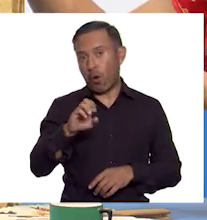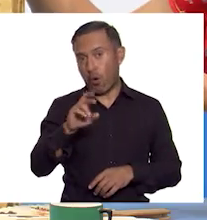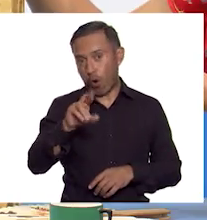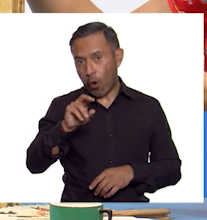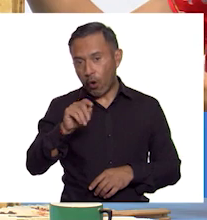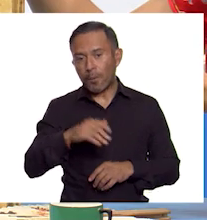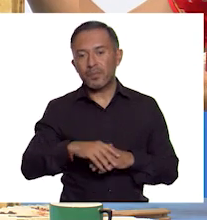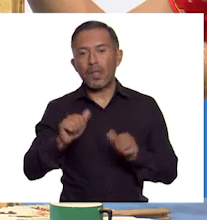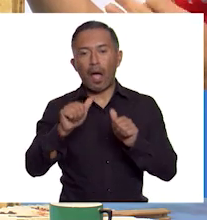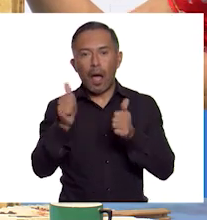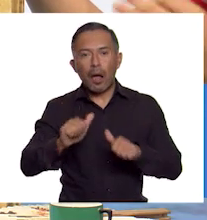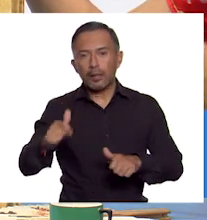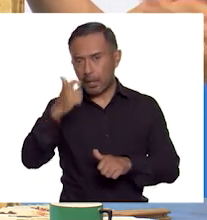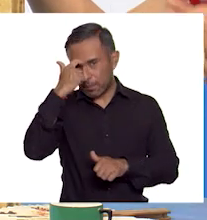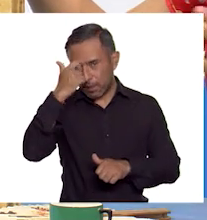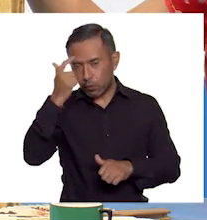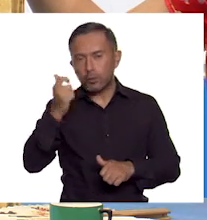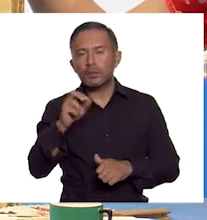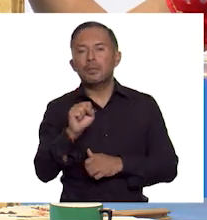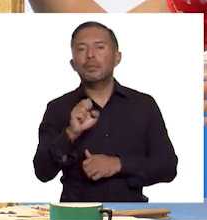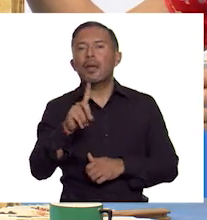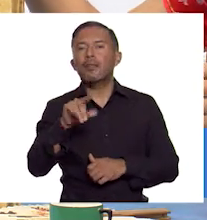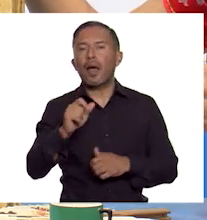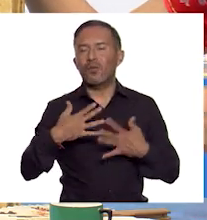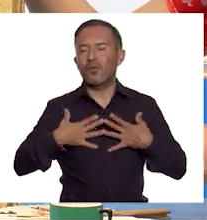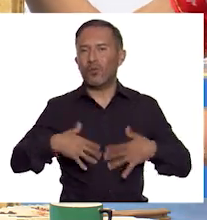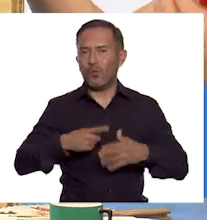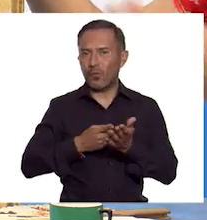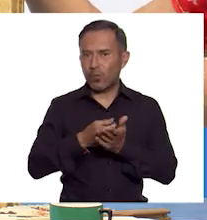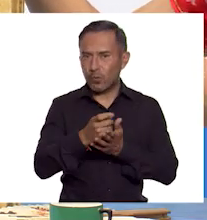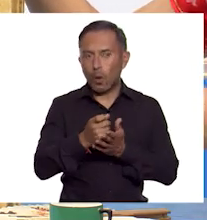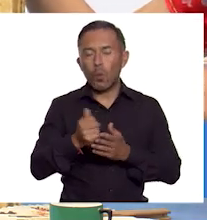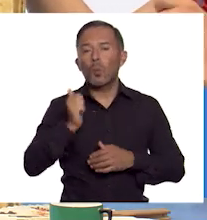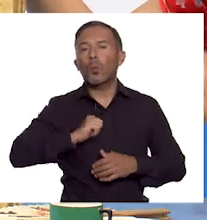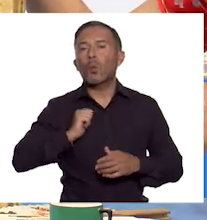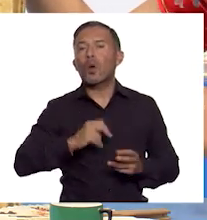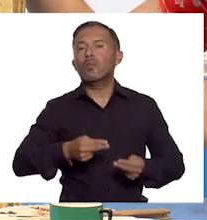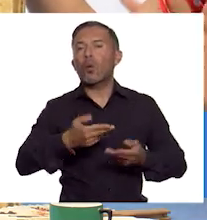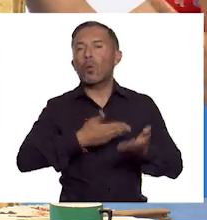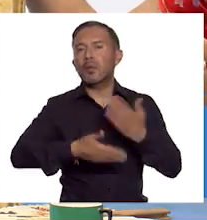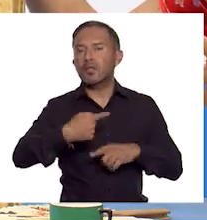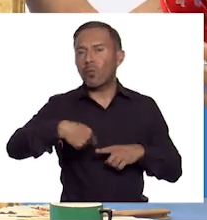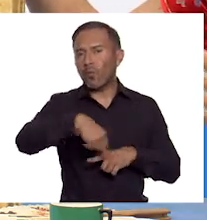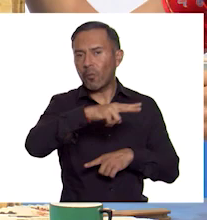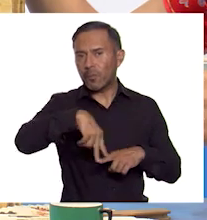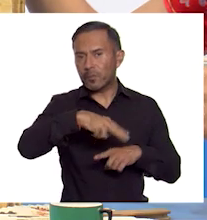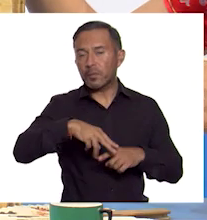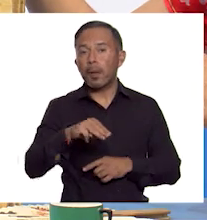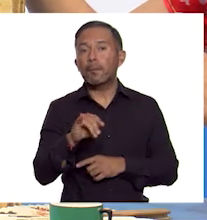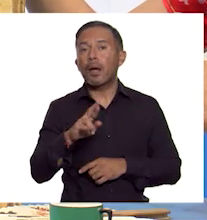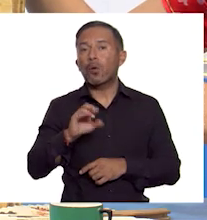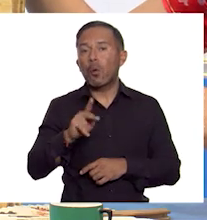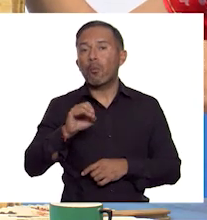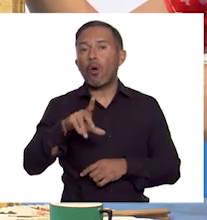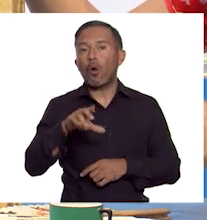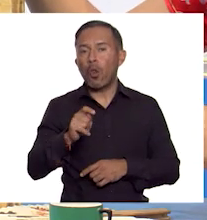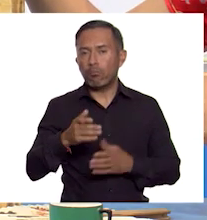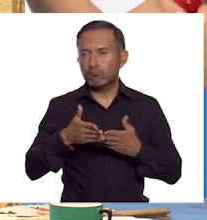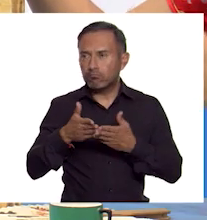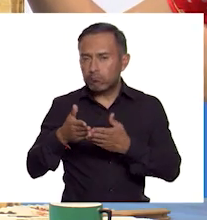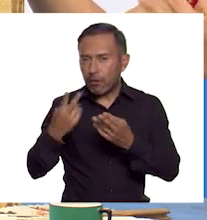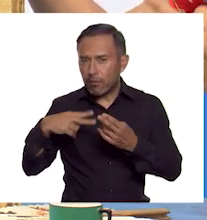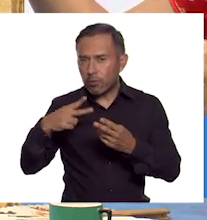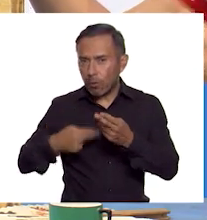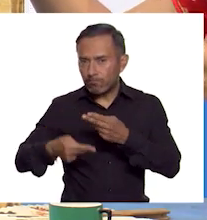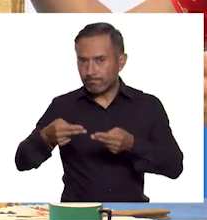Ruta de la seda, antigua conexión comercial. Marco Polo, las aventuras de un mercader. Descripción